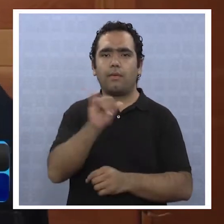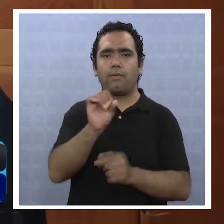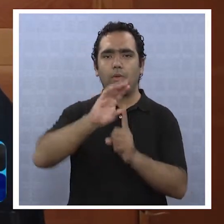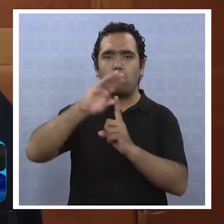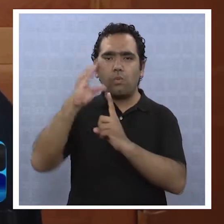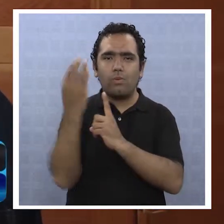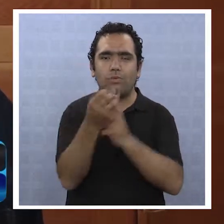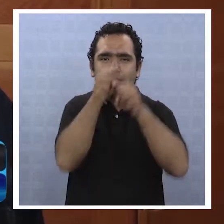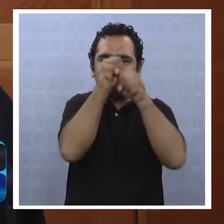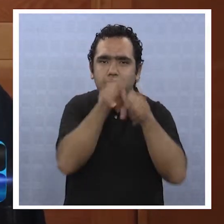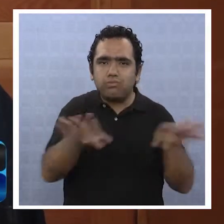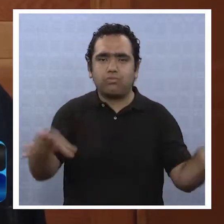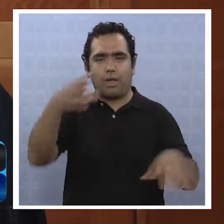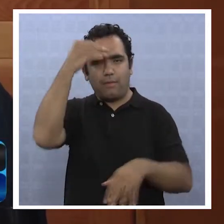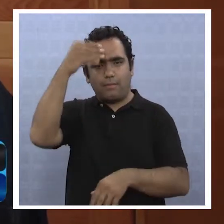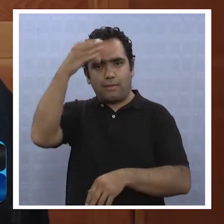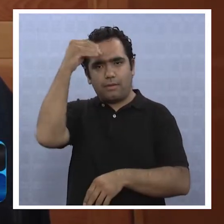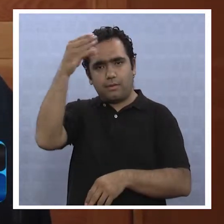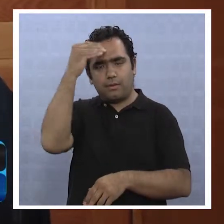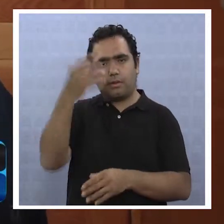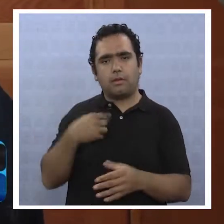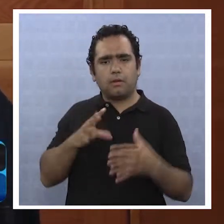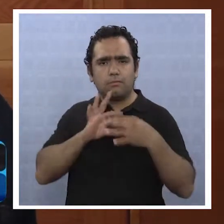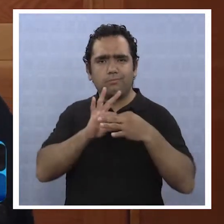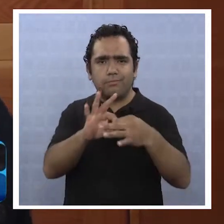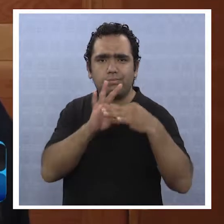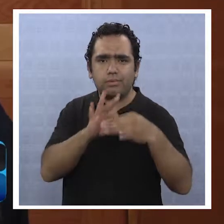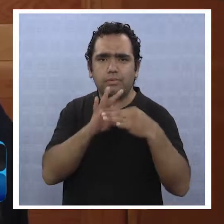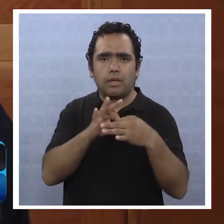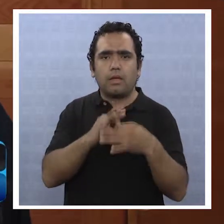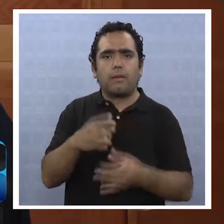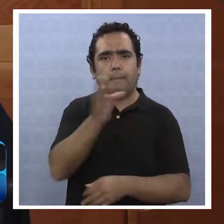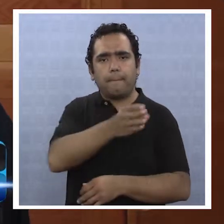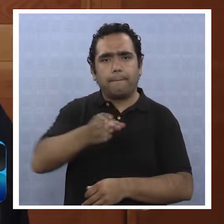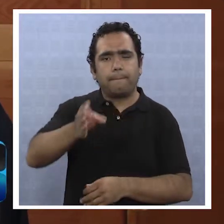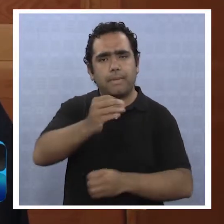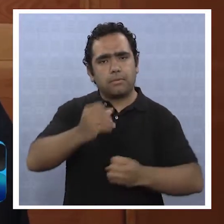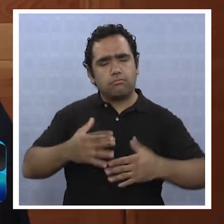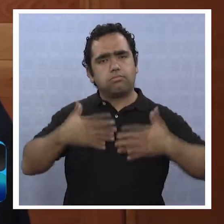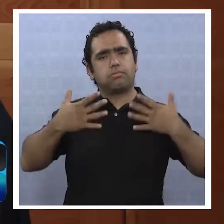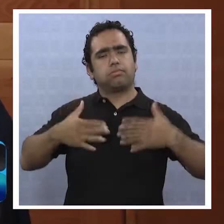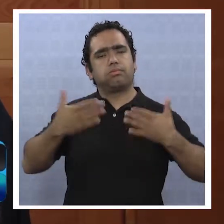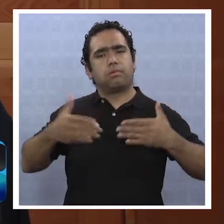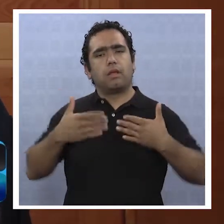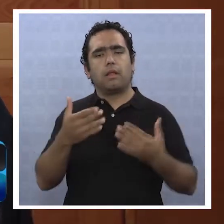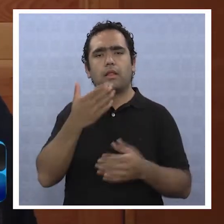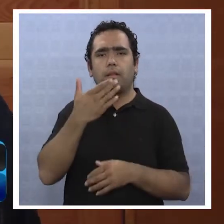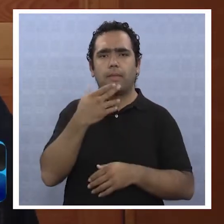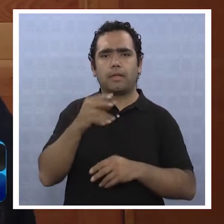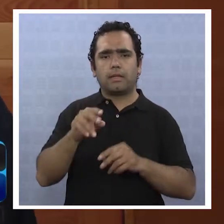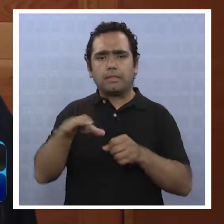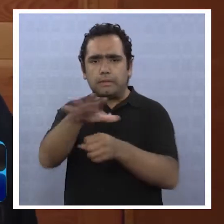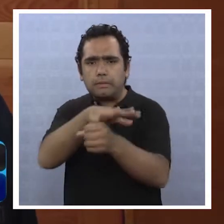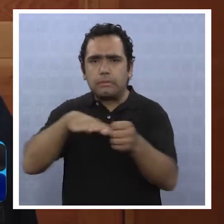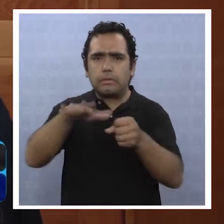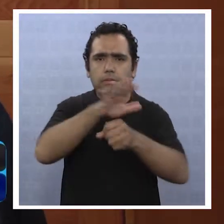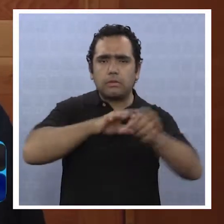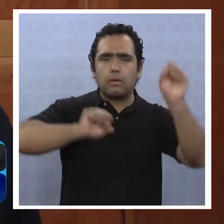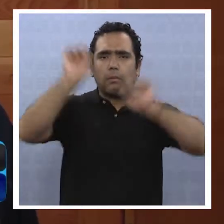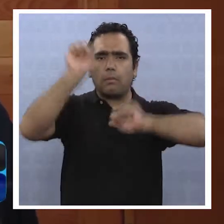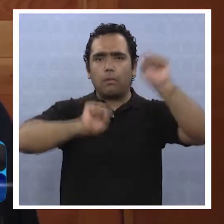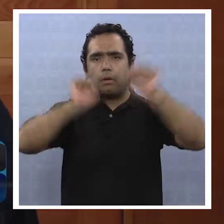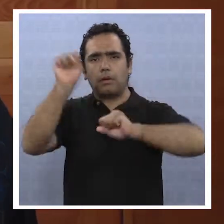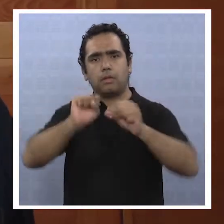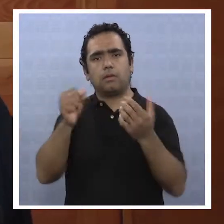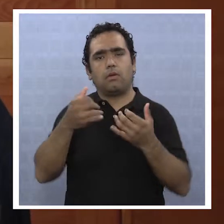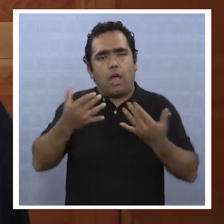importante a nivel internacional y a nivel mundial, muy asociado, digamos, a la efervescencia de los fenómenos sociales y políticos que están ocurriendo en el mundo